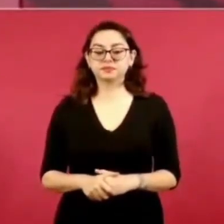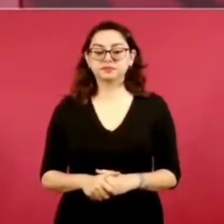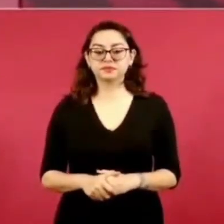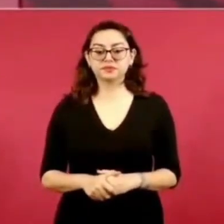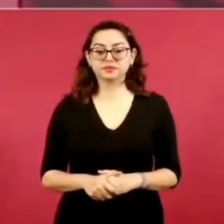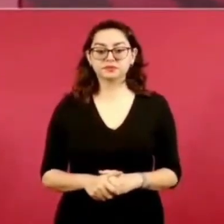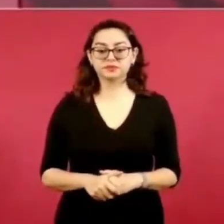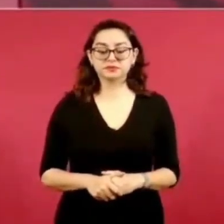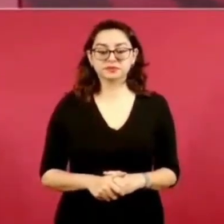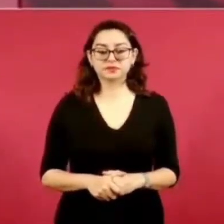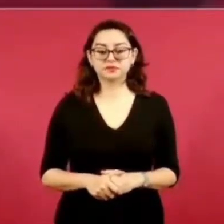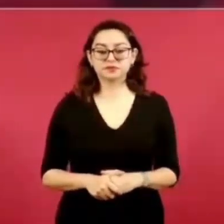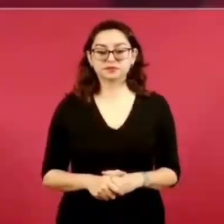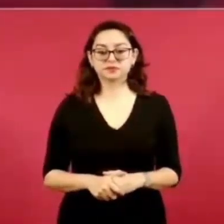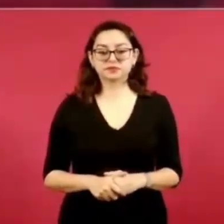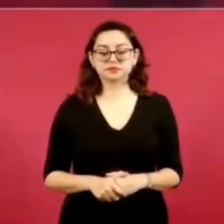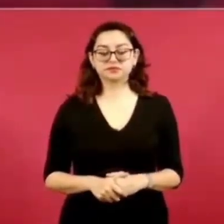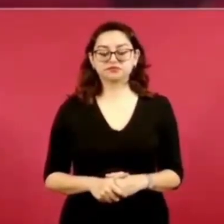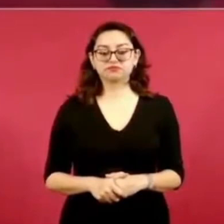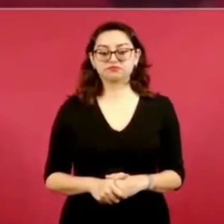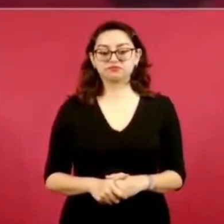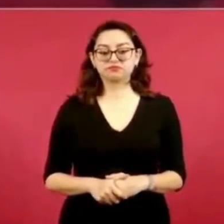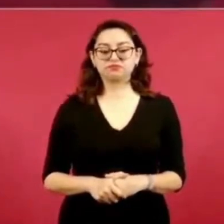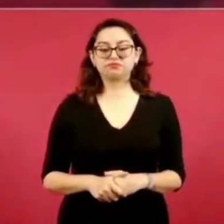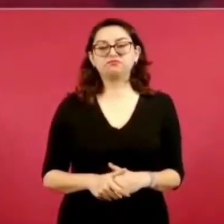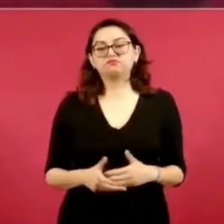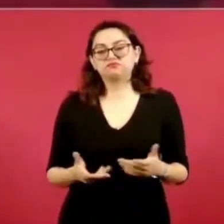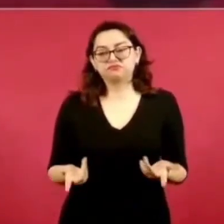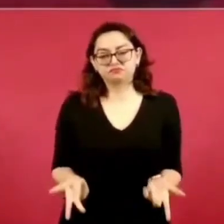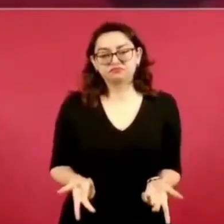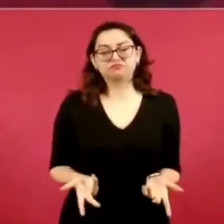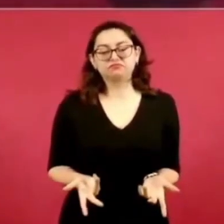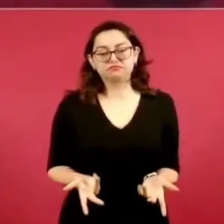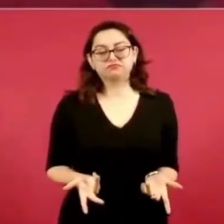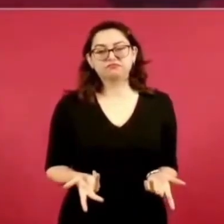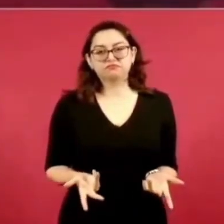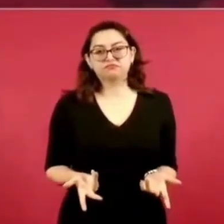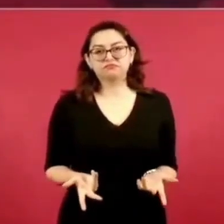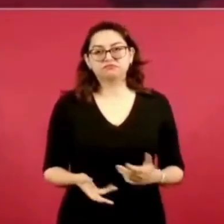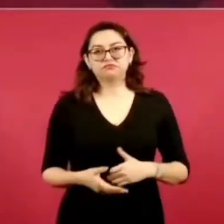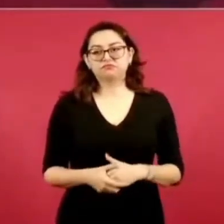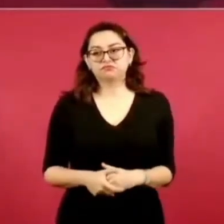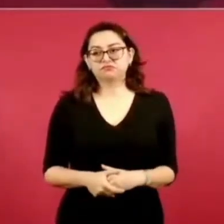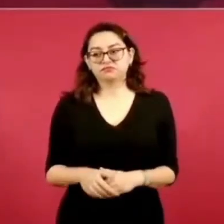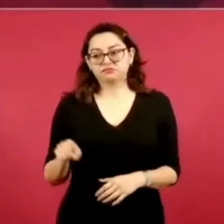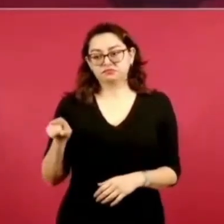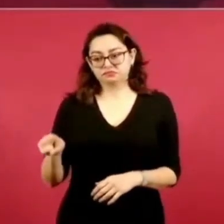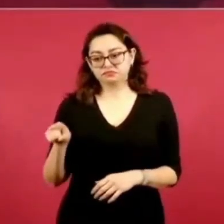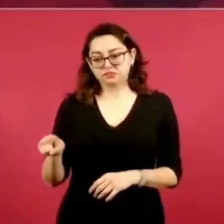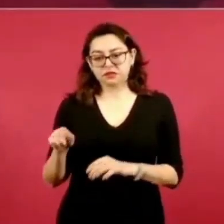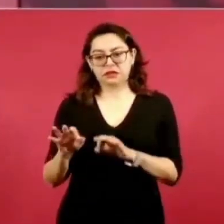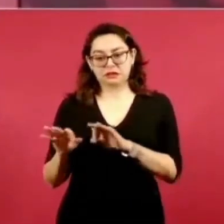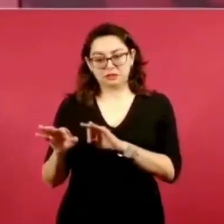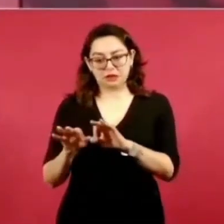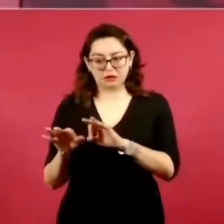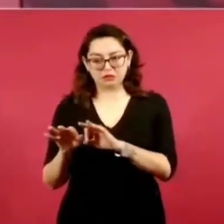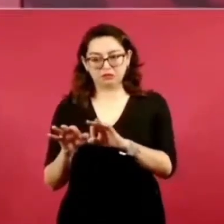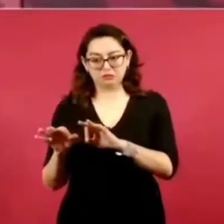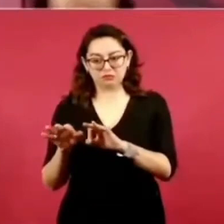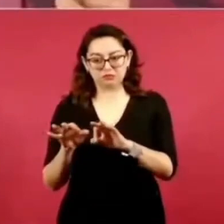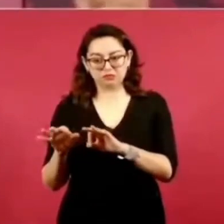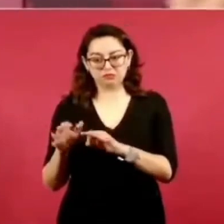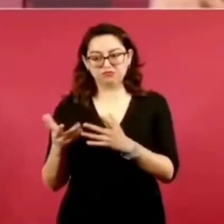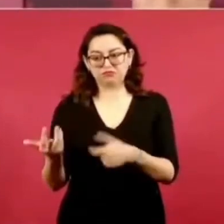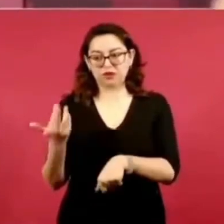Y por el trabajo que hacía el maestro Batis para